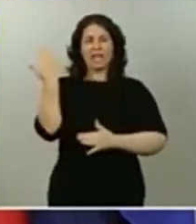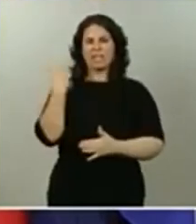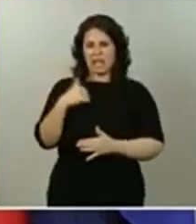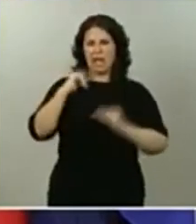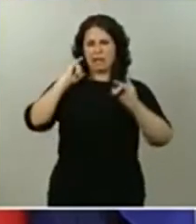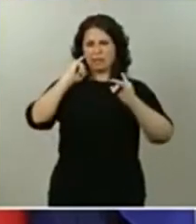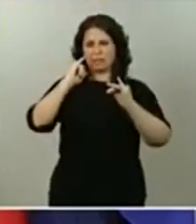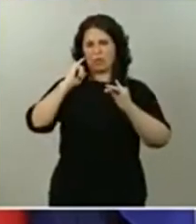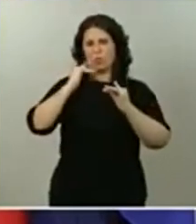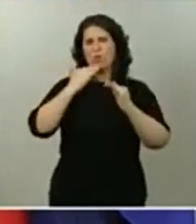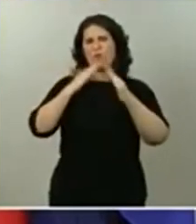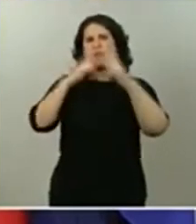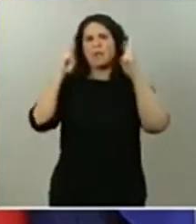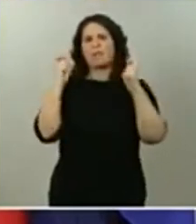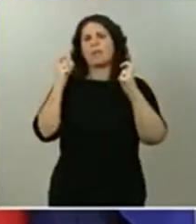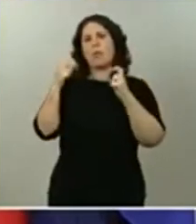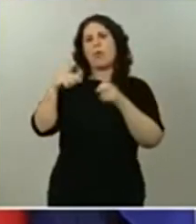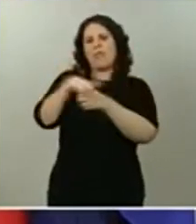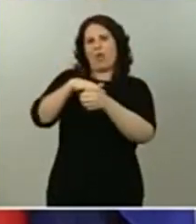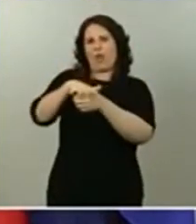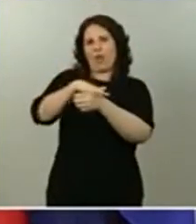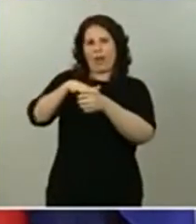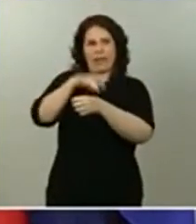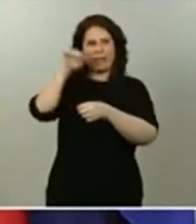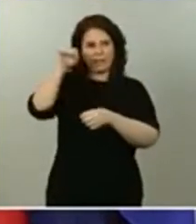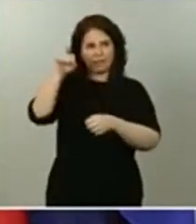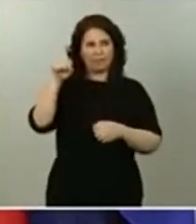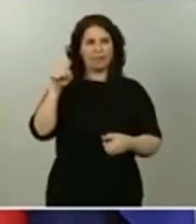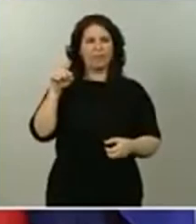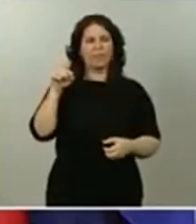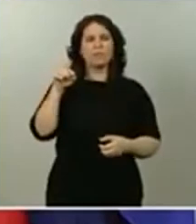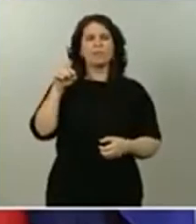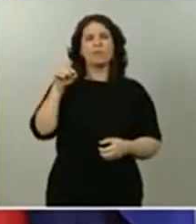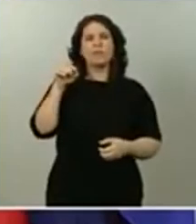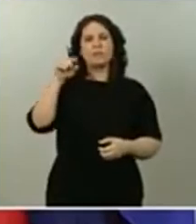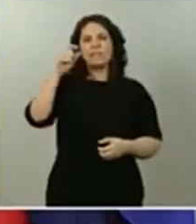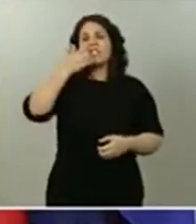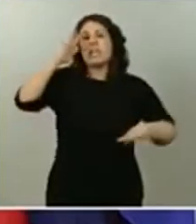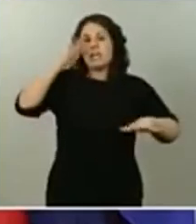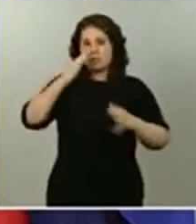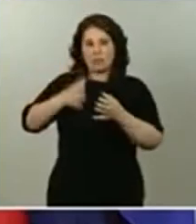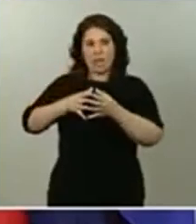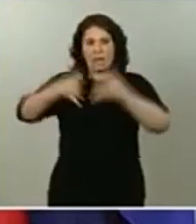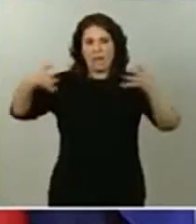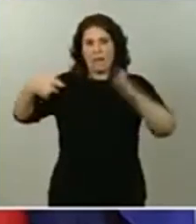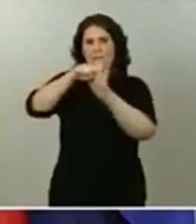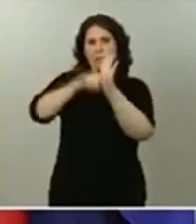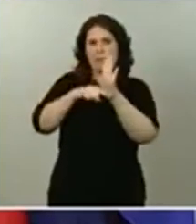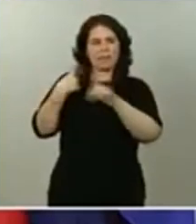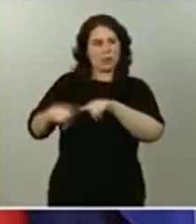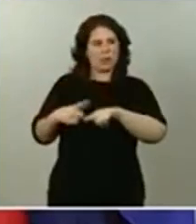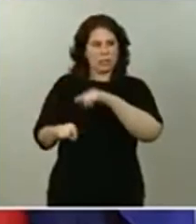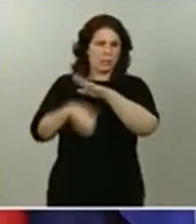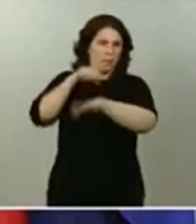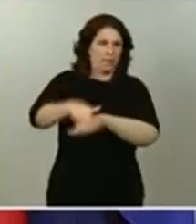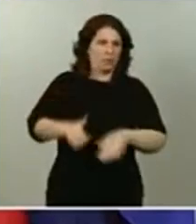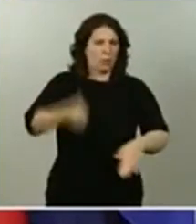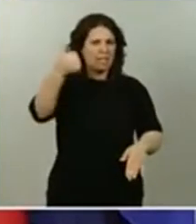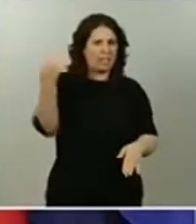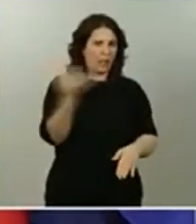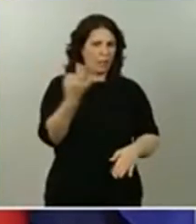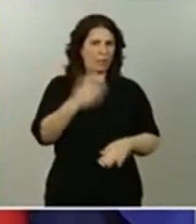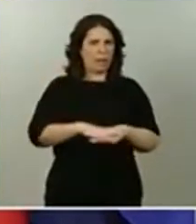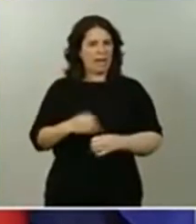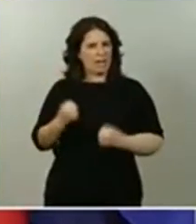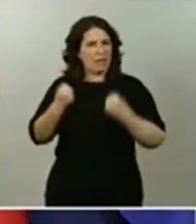juicio, había que incrementar estas medidas. Nosotros compartimos que, efectivamente, había que ir un paso más allá y reforzar estas medidas para